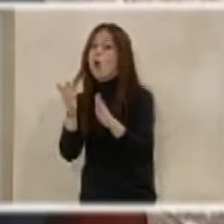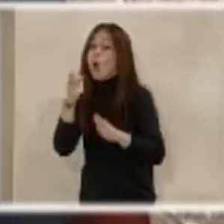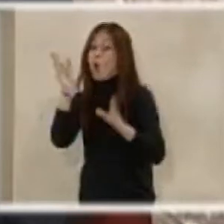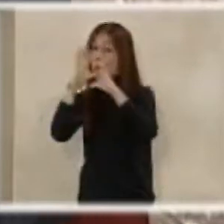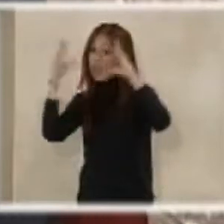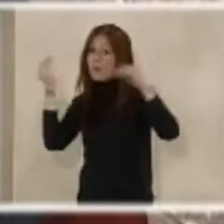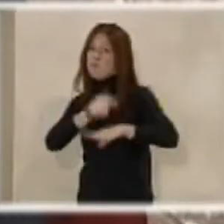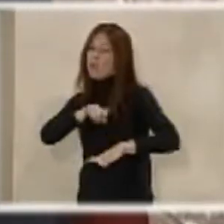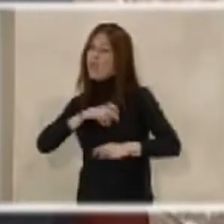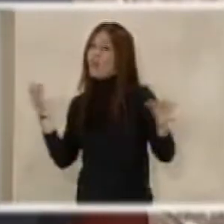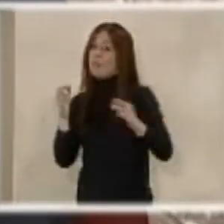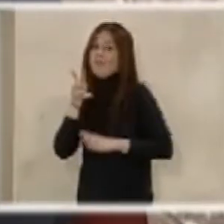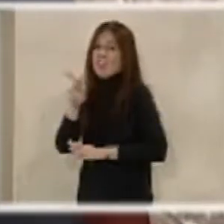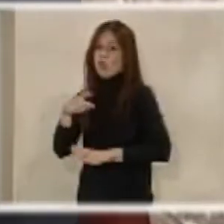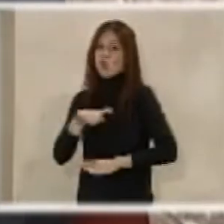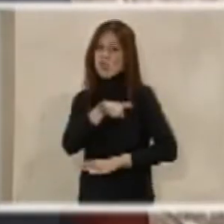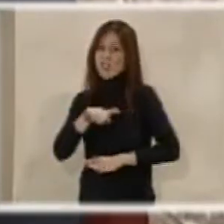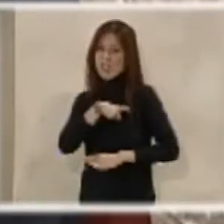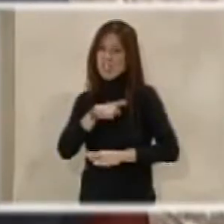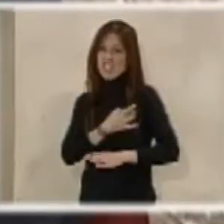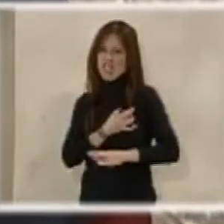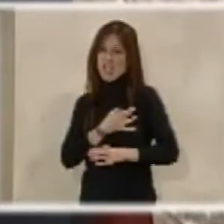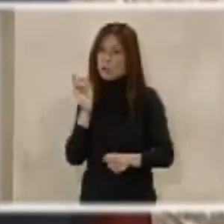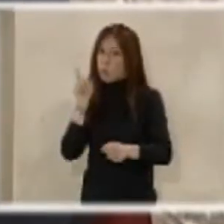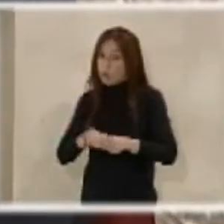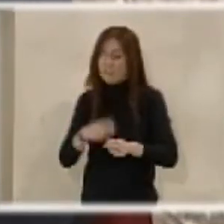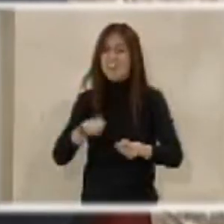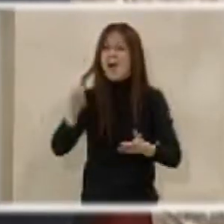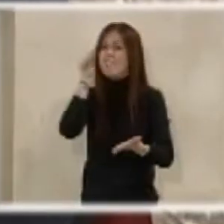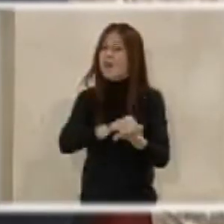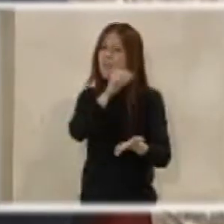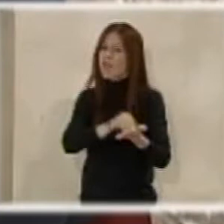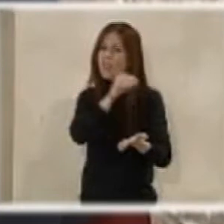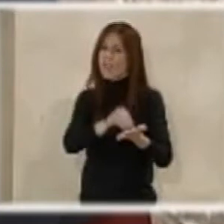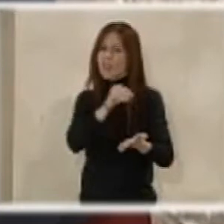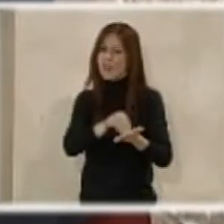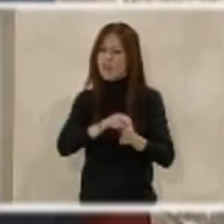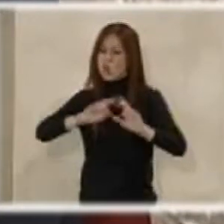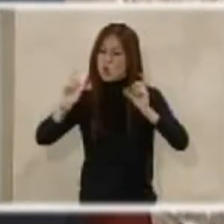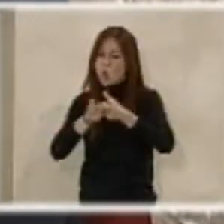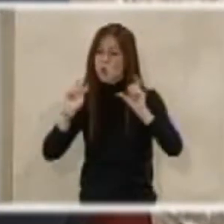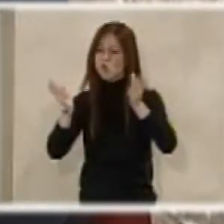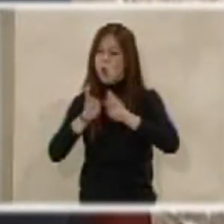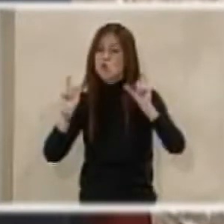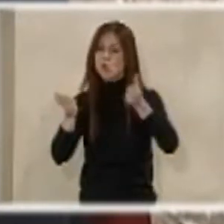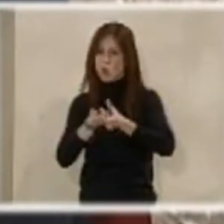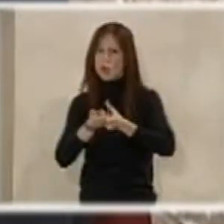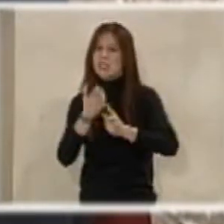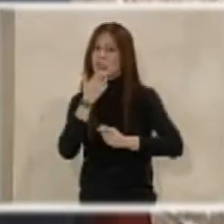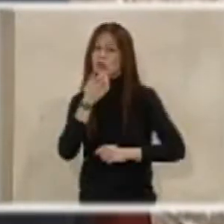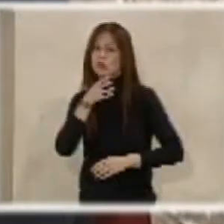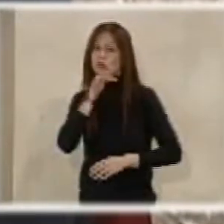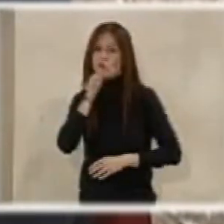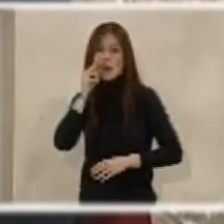la defendemos. Y además, en reiteradas ocasiones, nos hemos reunido con ellos cuando no estaban